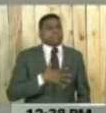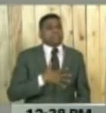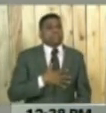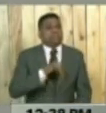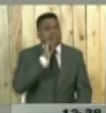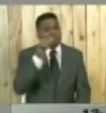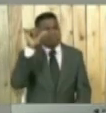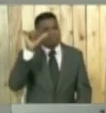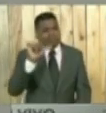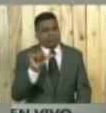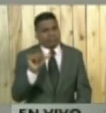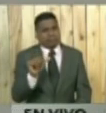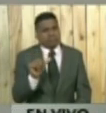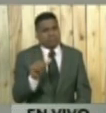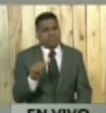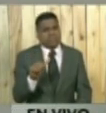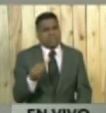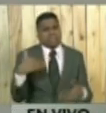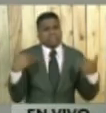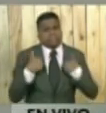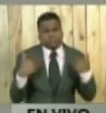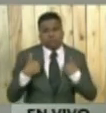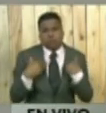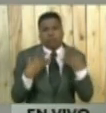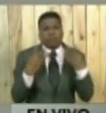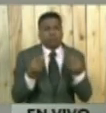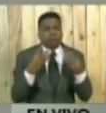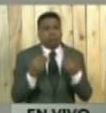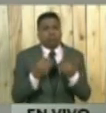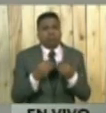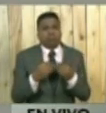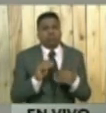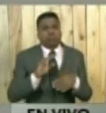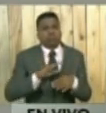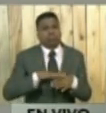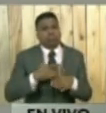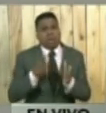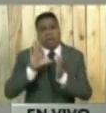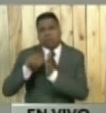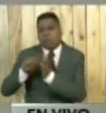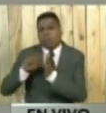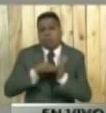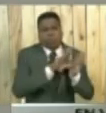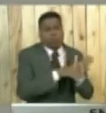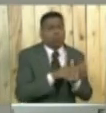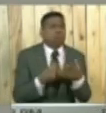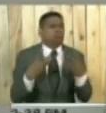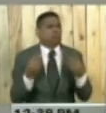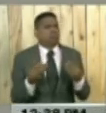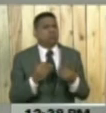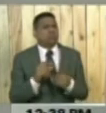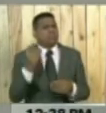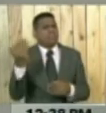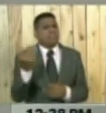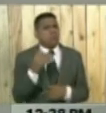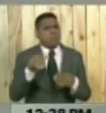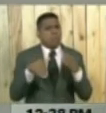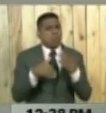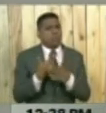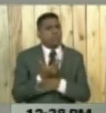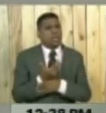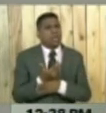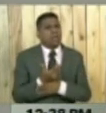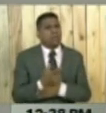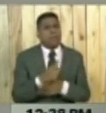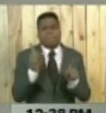y que han traído modelos extranjeros como el